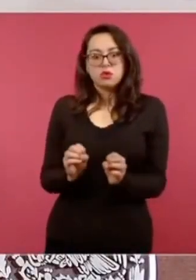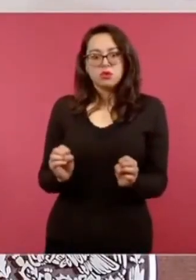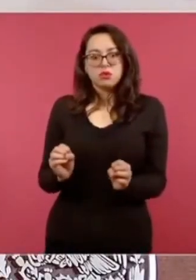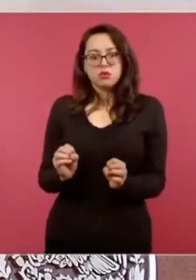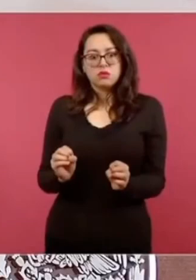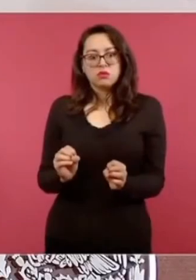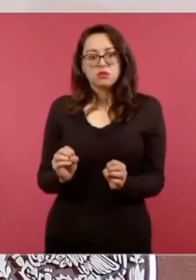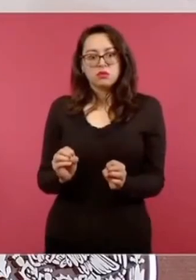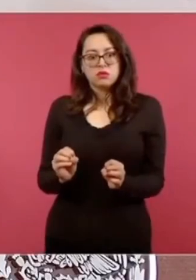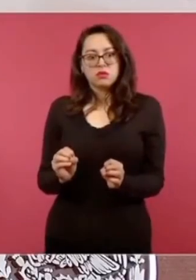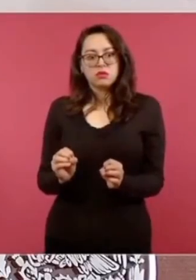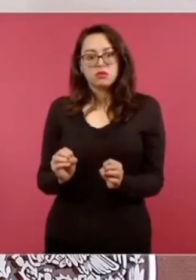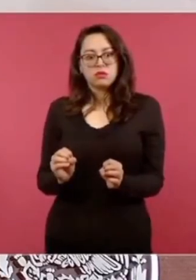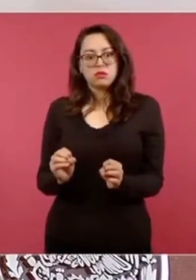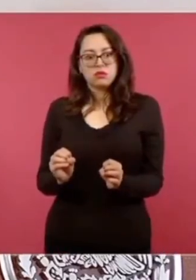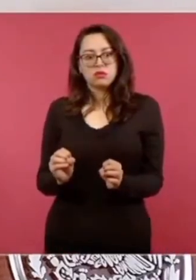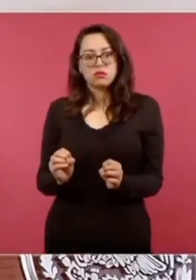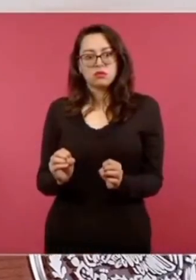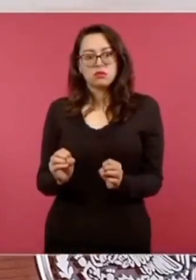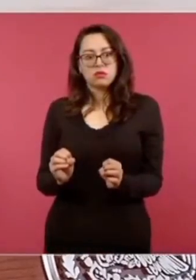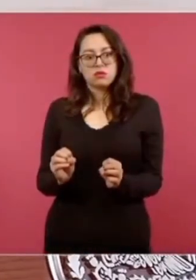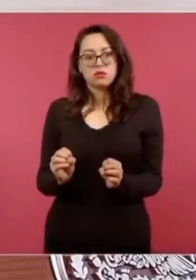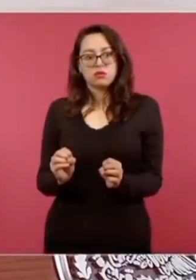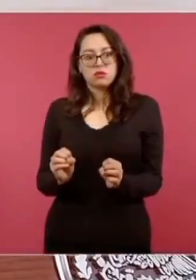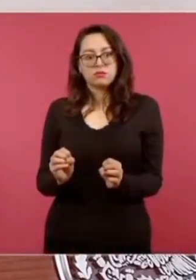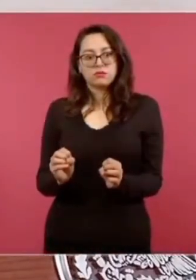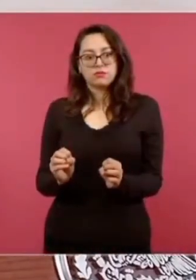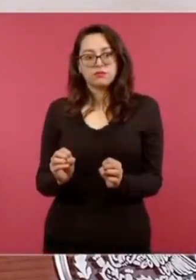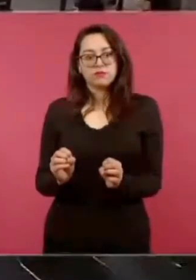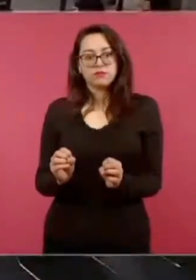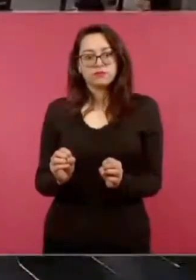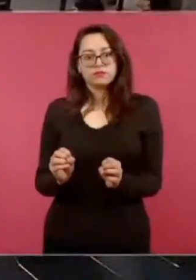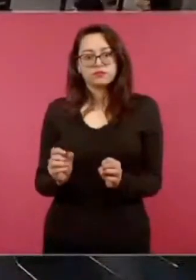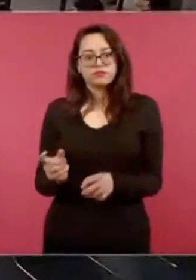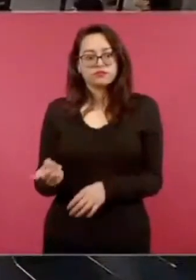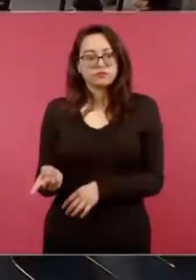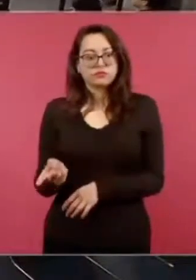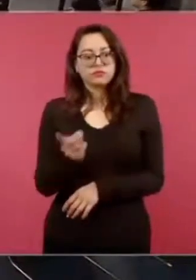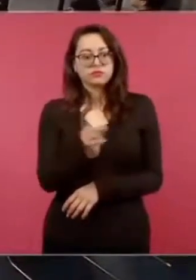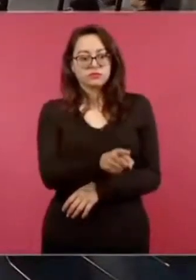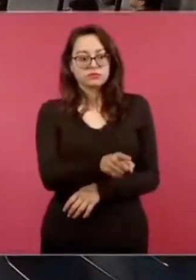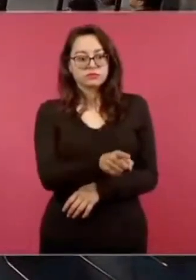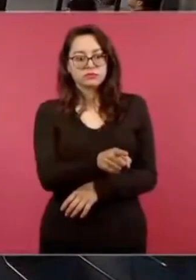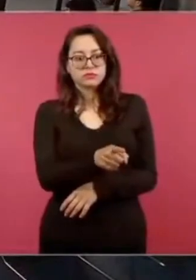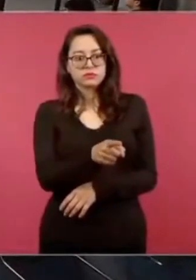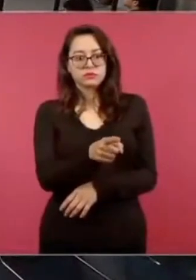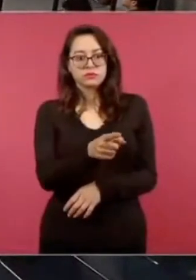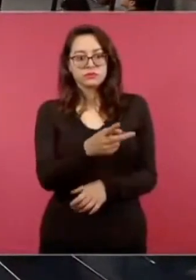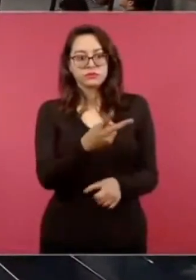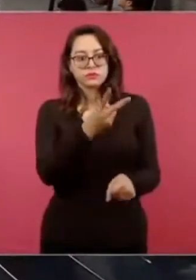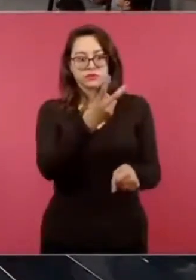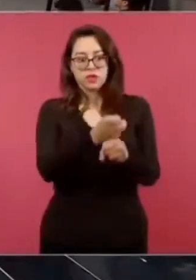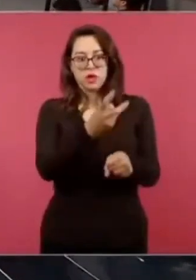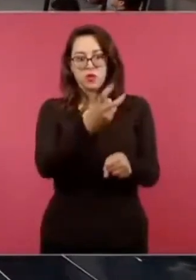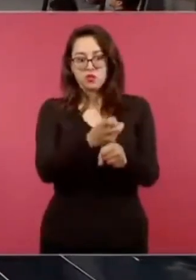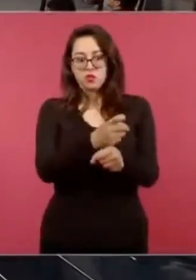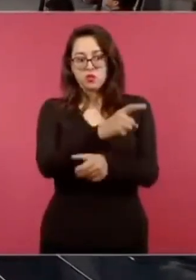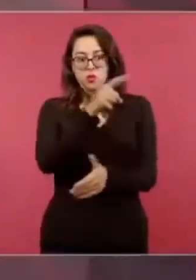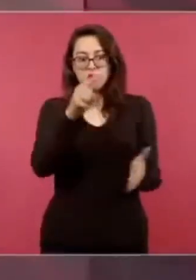Y el candidato que iba en segundo sube.